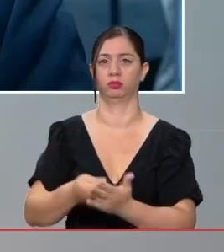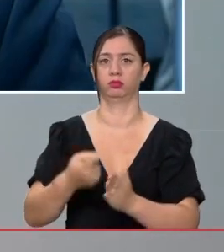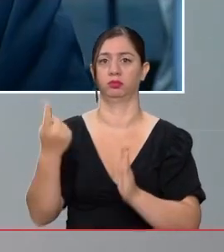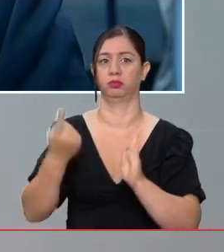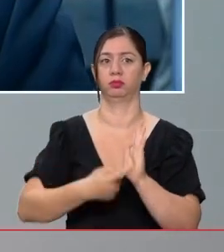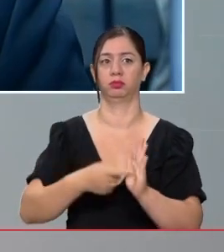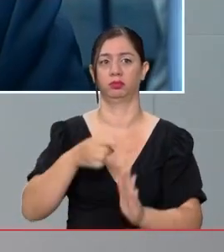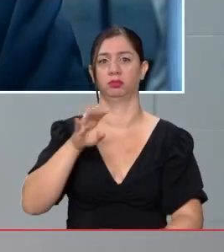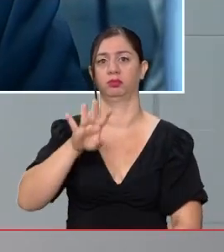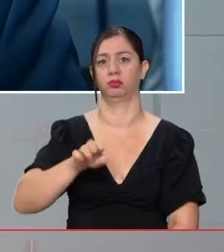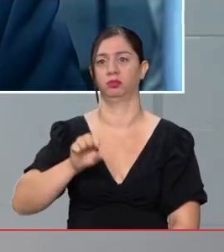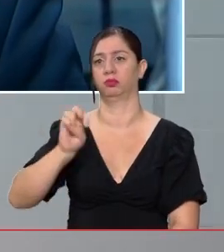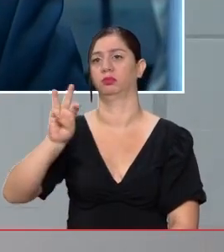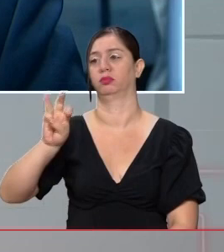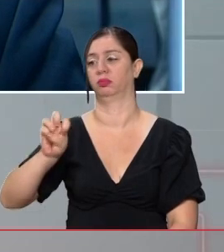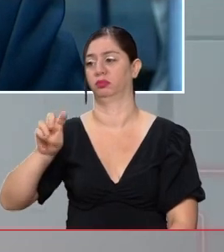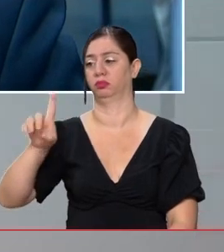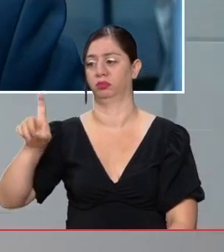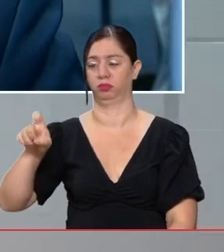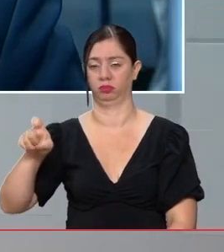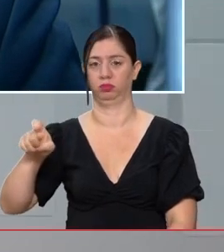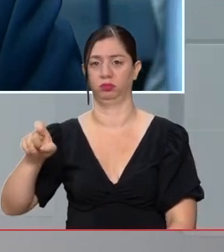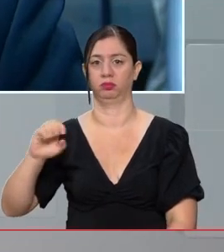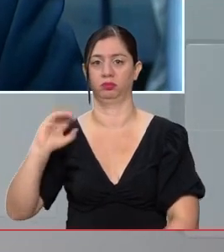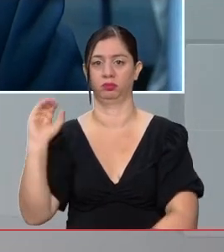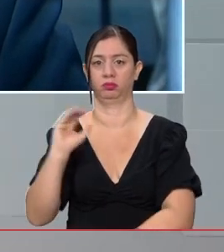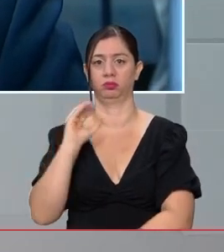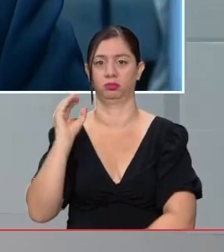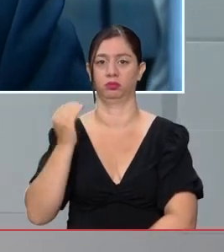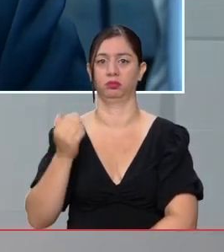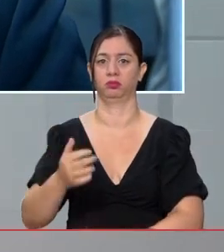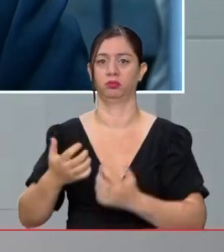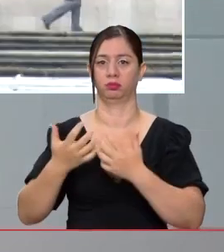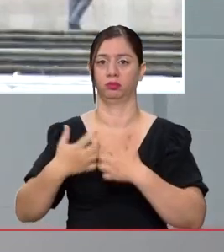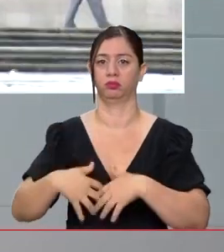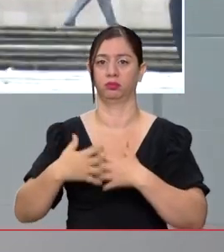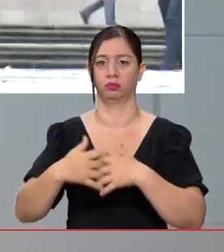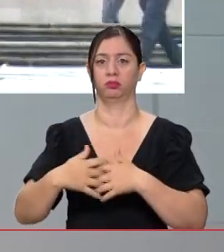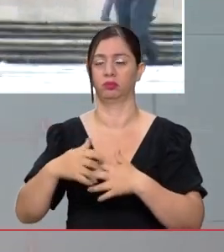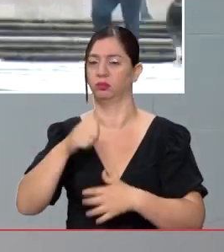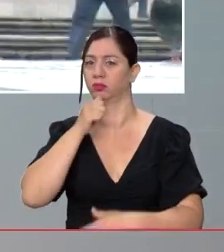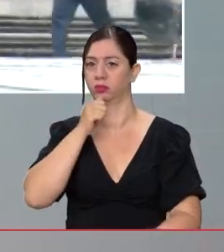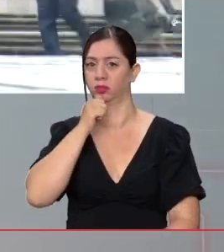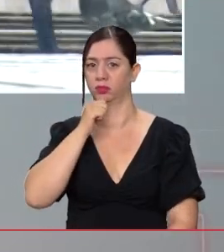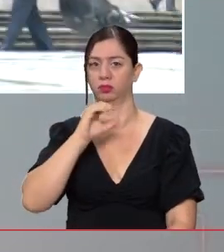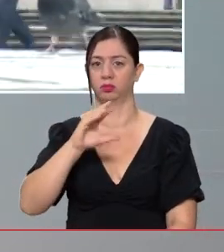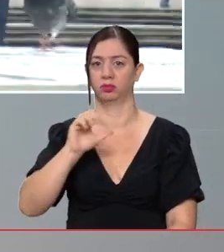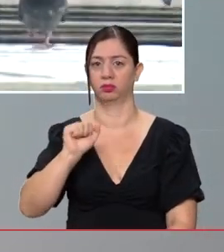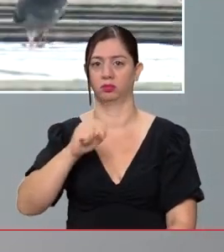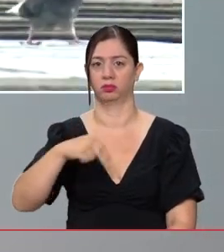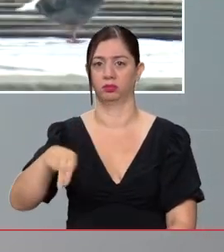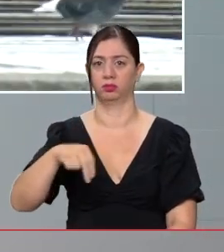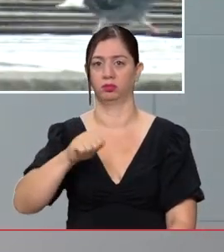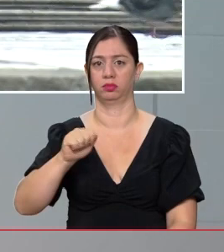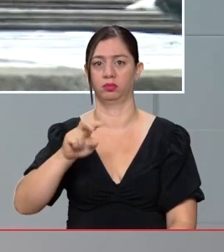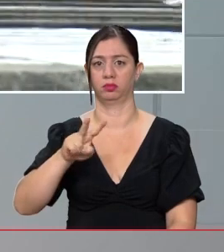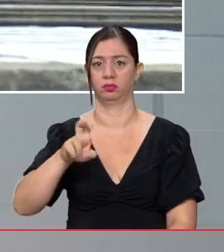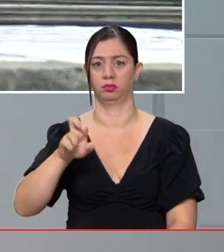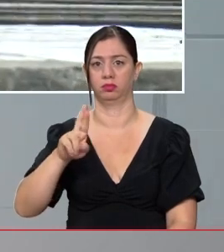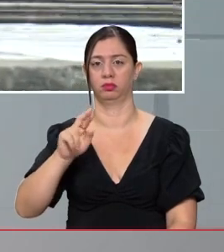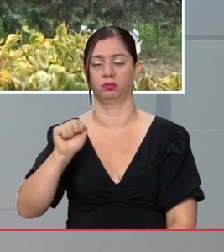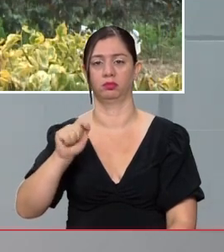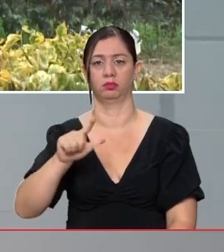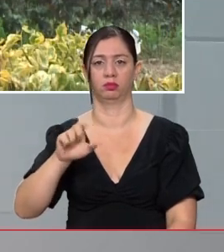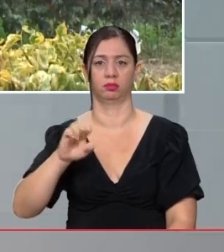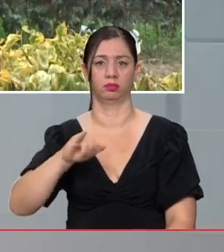1986 a la Nación para la construcción de la planta de tratamiento de Cañavera Lejo y recordemos también el fortalecimiento de los canales del